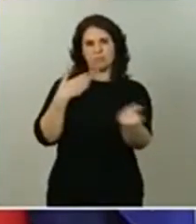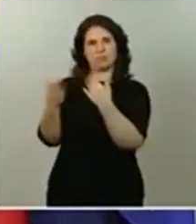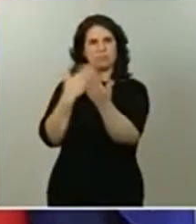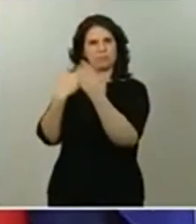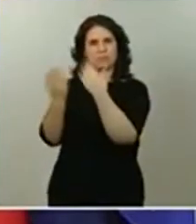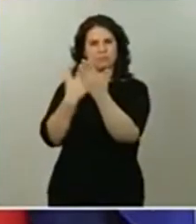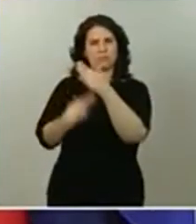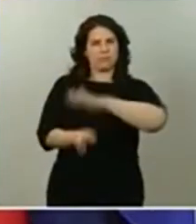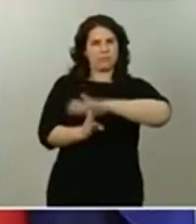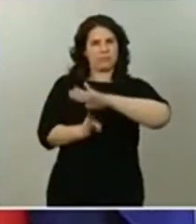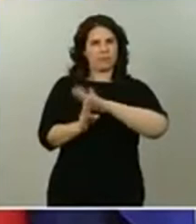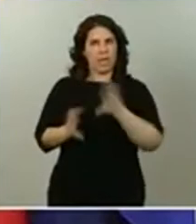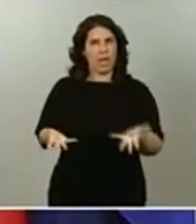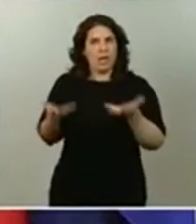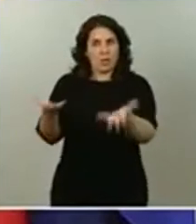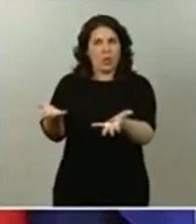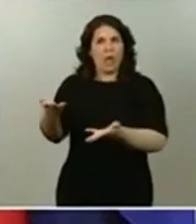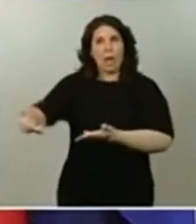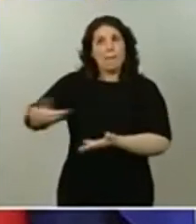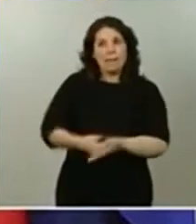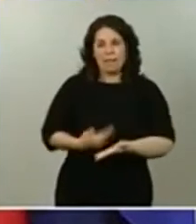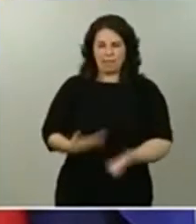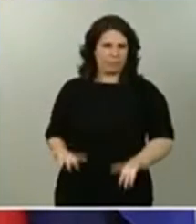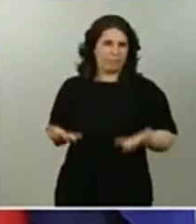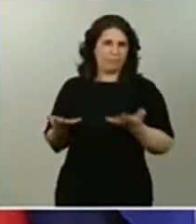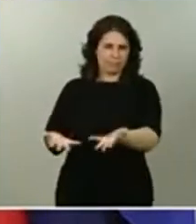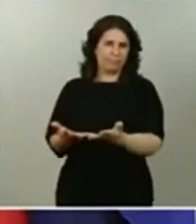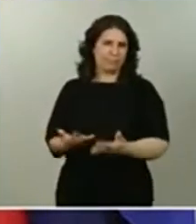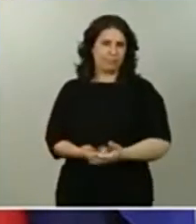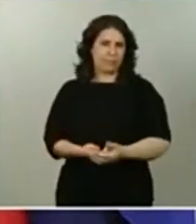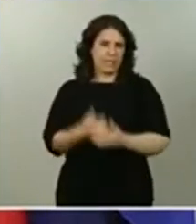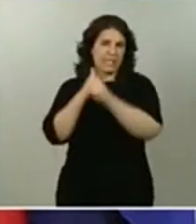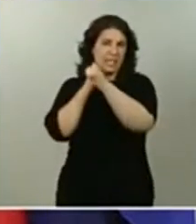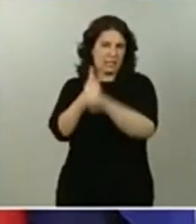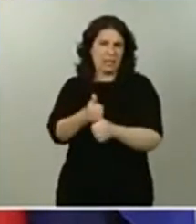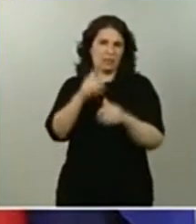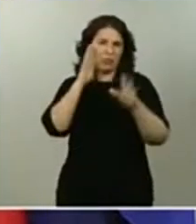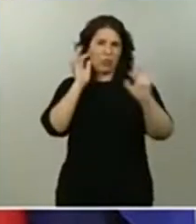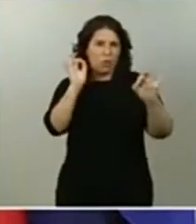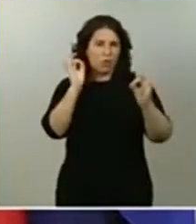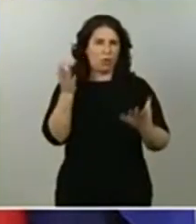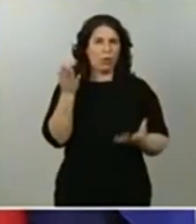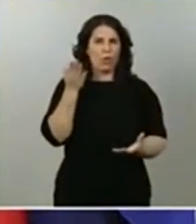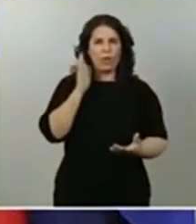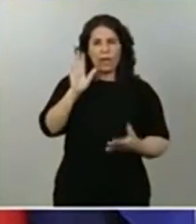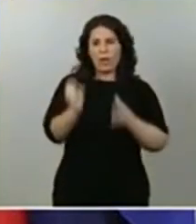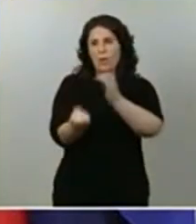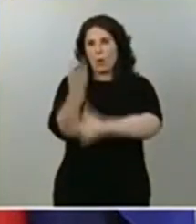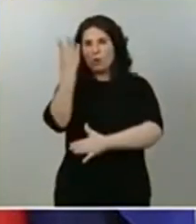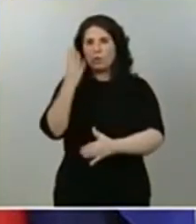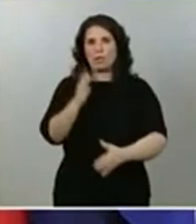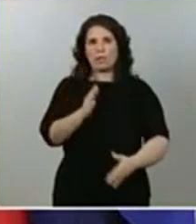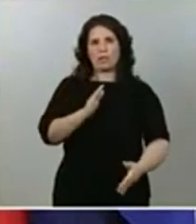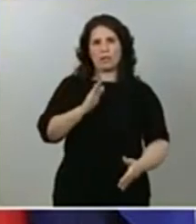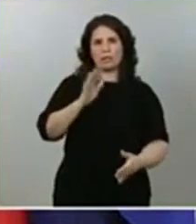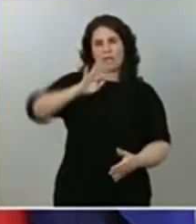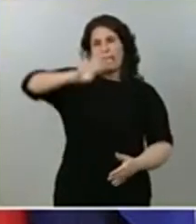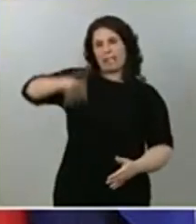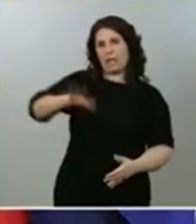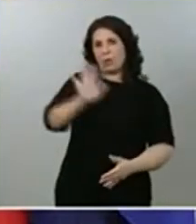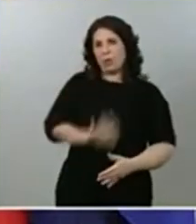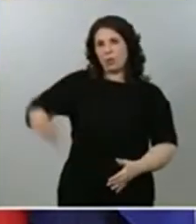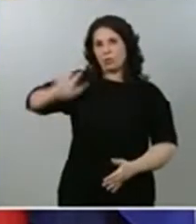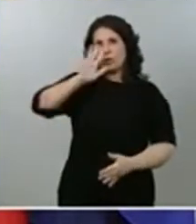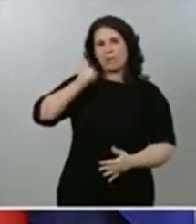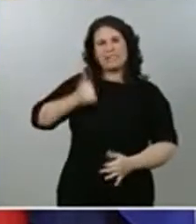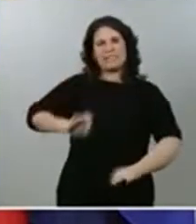ayudar en todo lo que se nos pida y haciendo un seguimiento, lógicamente, de los brotes que hay en toda Cataluña, en particular este, por lo que usted me pregunta,